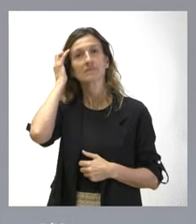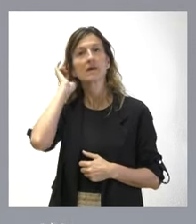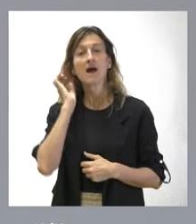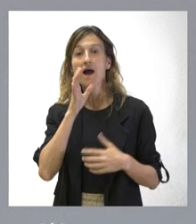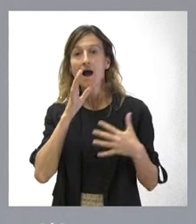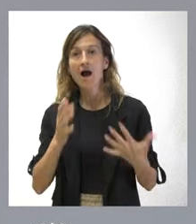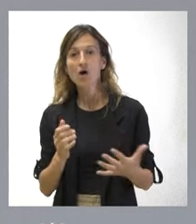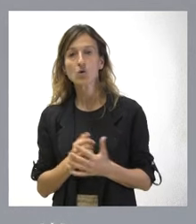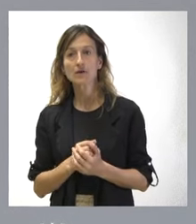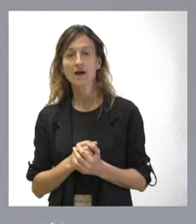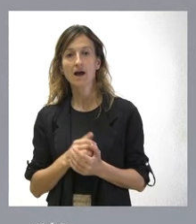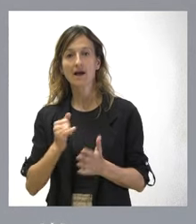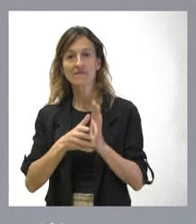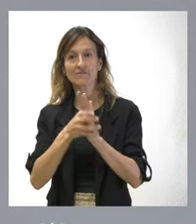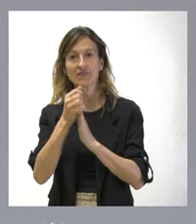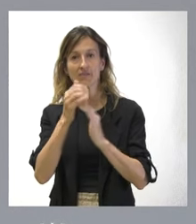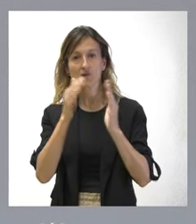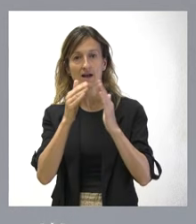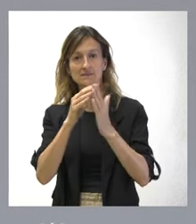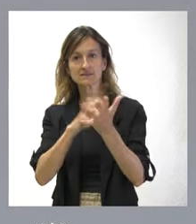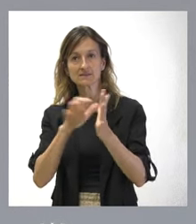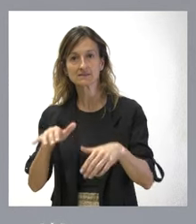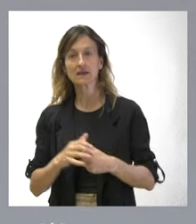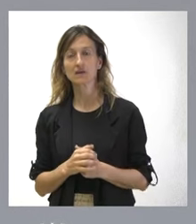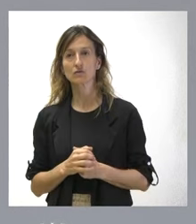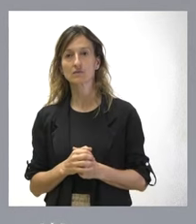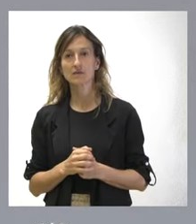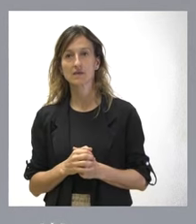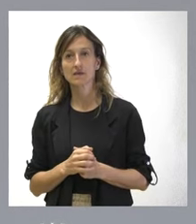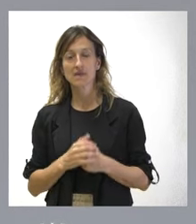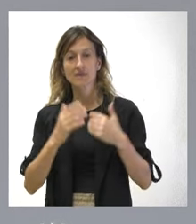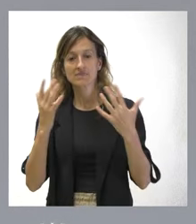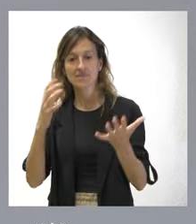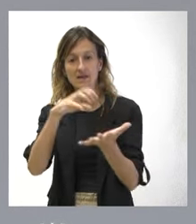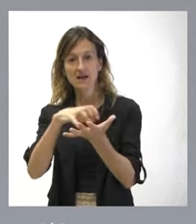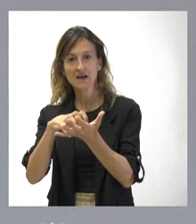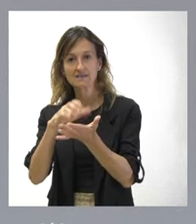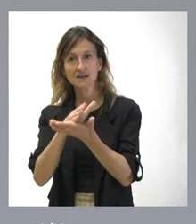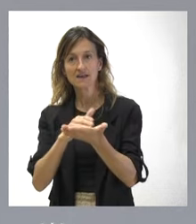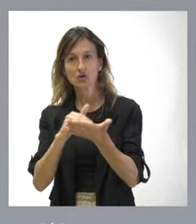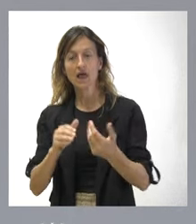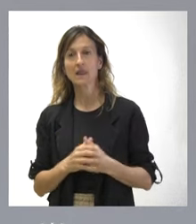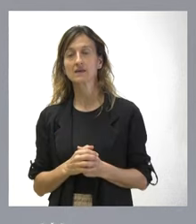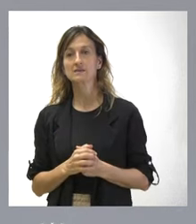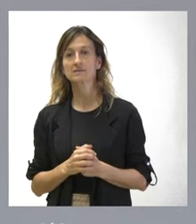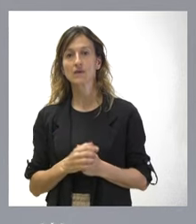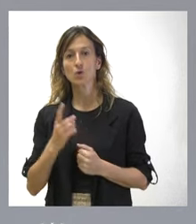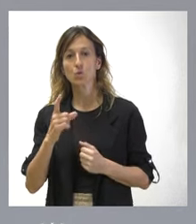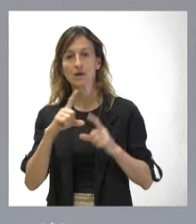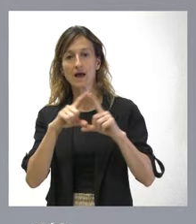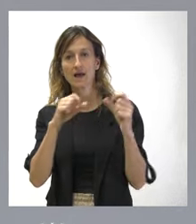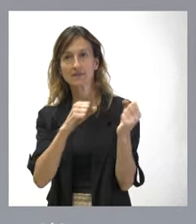quiero recordar, una federación de casas de Castilla y León. Hay diez casas regionales y hay una entidad cultural